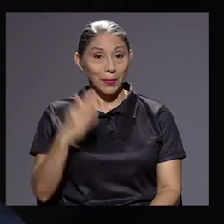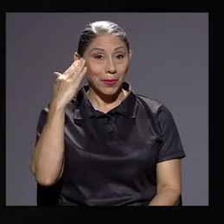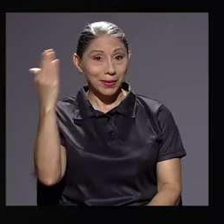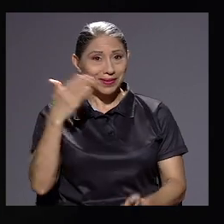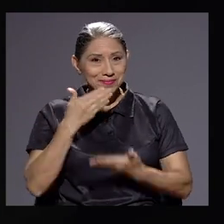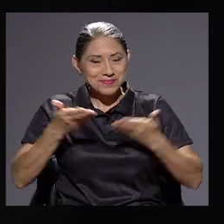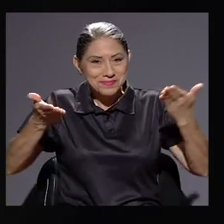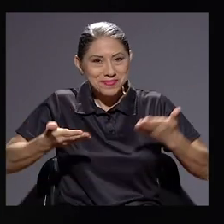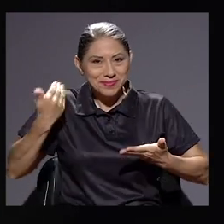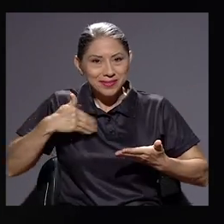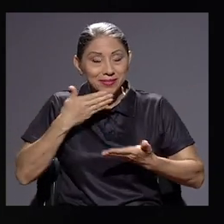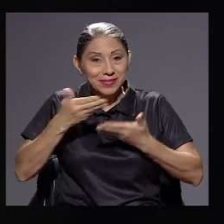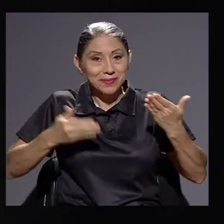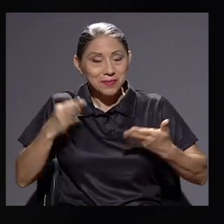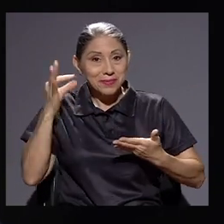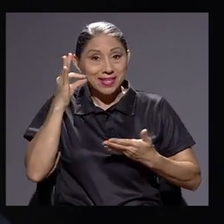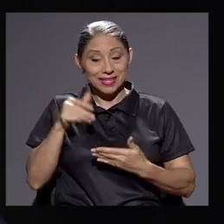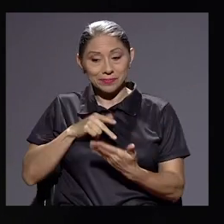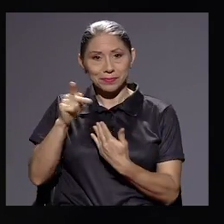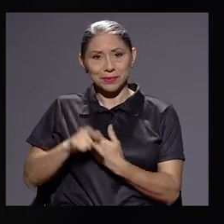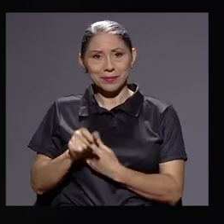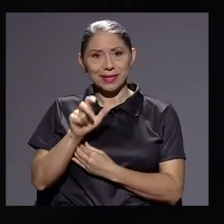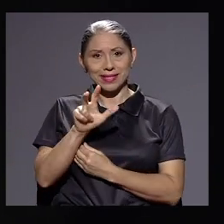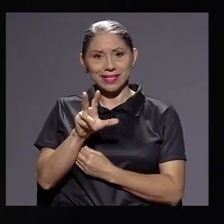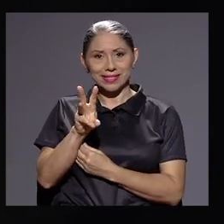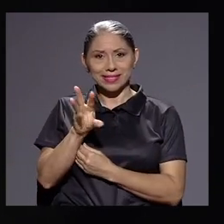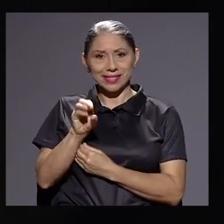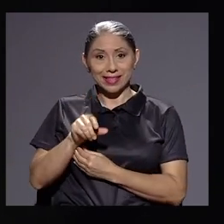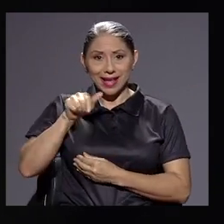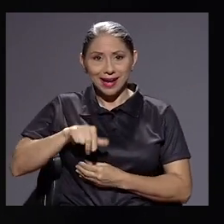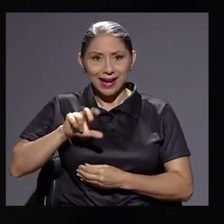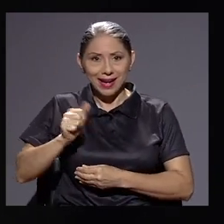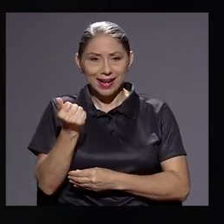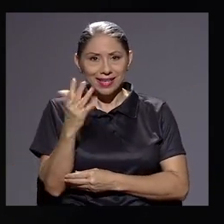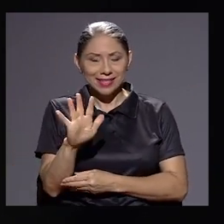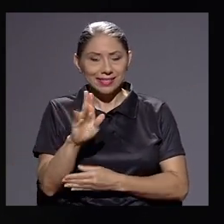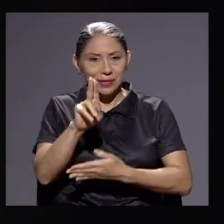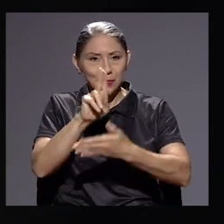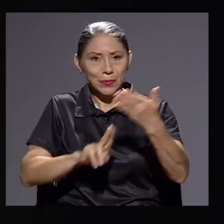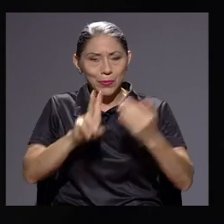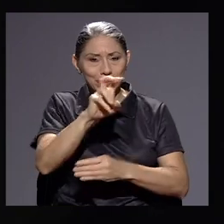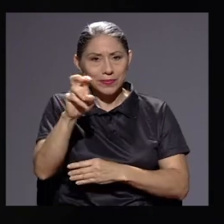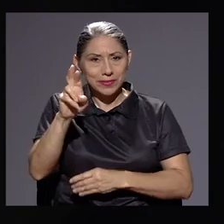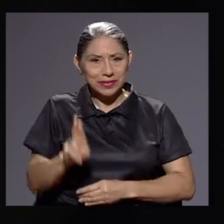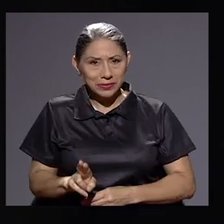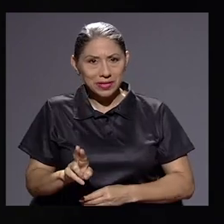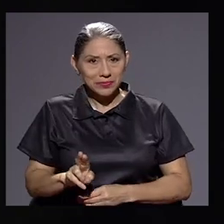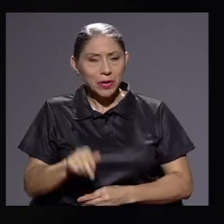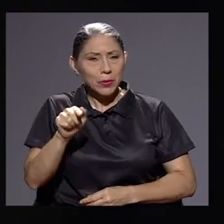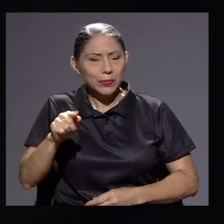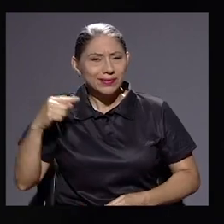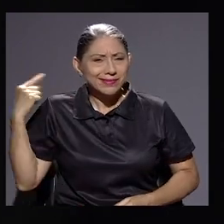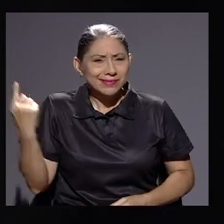Hola, bienvenidos y bienvenidas a 360 acá en Canal 15, Universidad de Costa Rica, donde siempre tratamos de